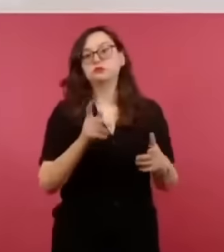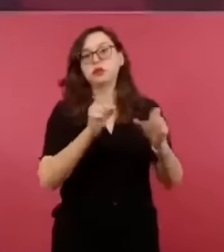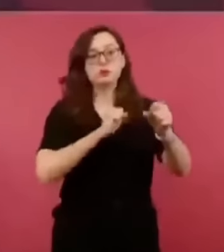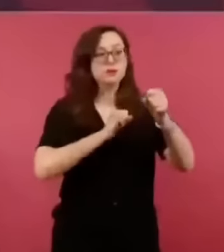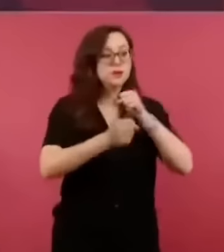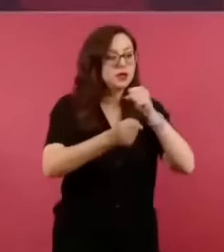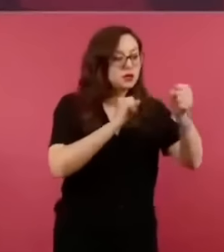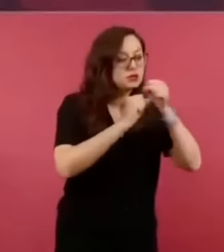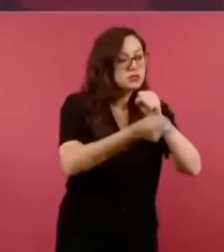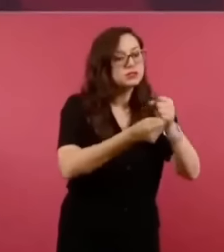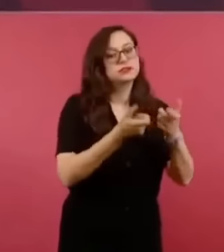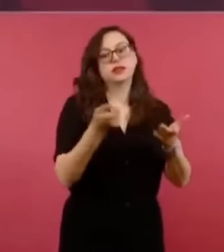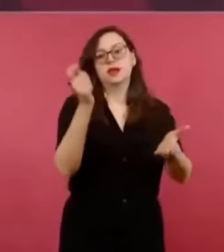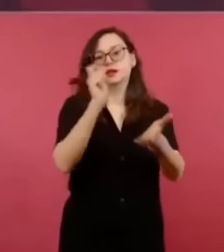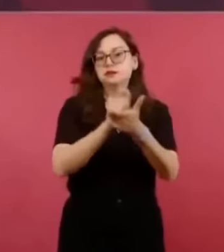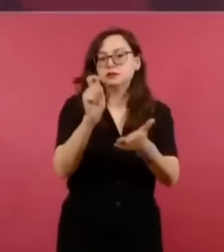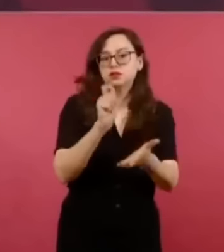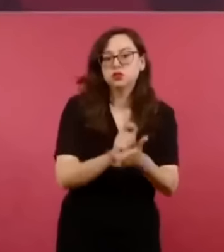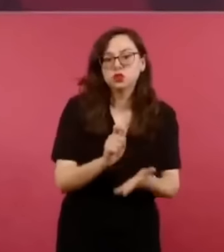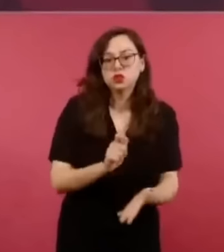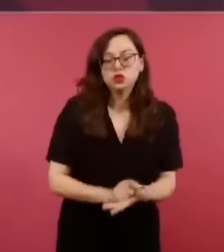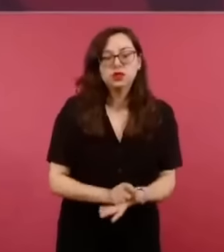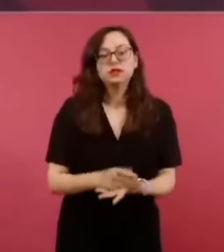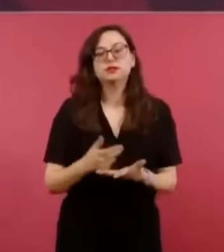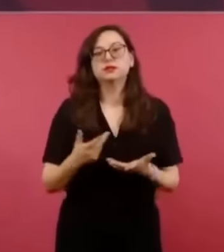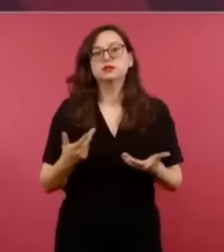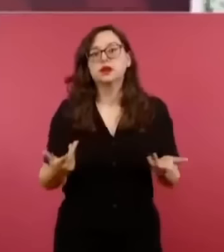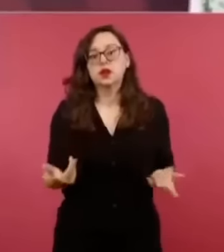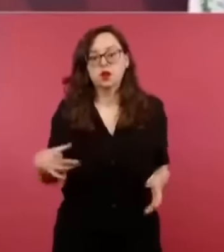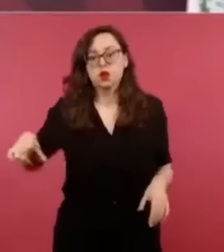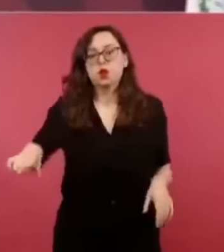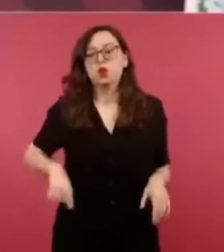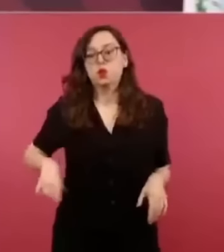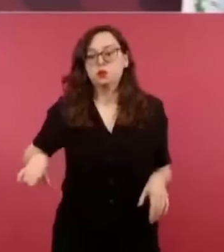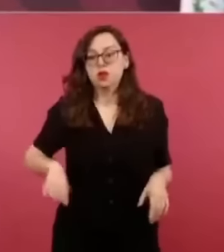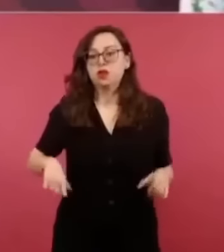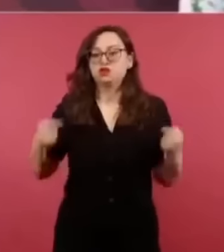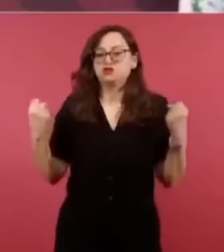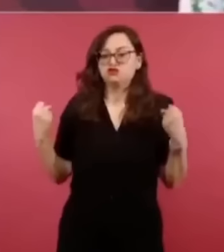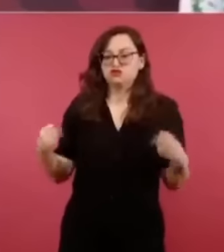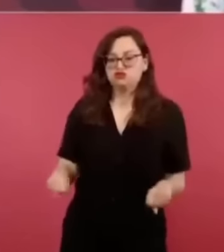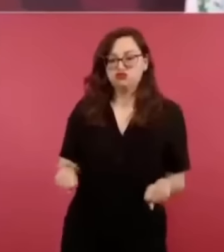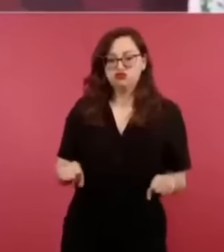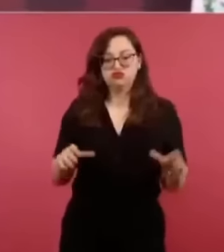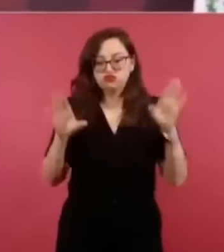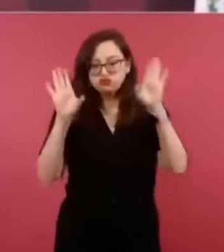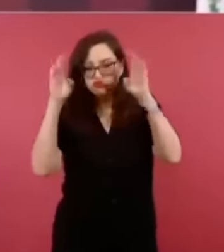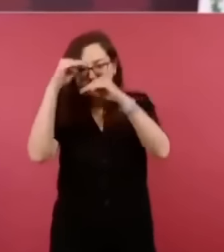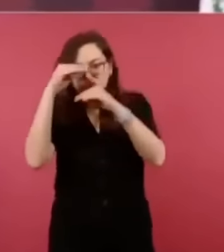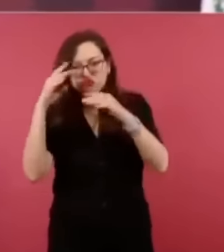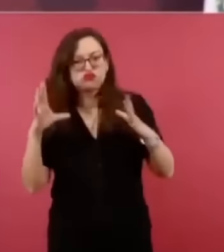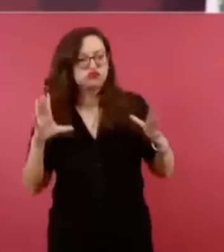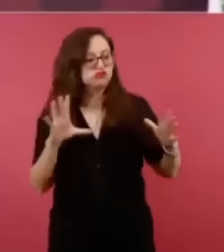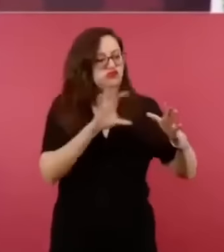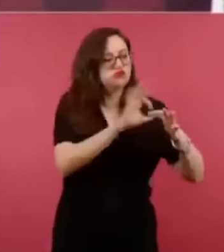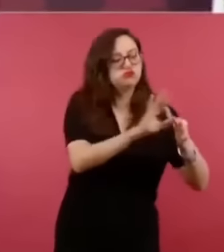vinculados a el conservadurismo.